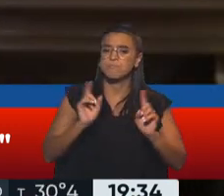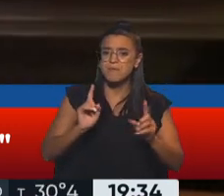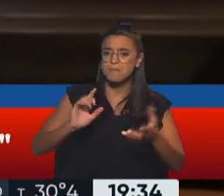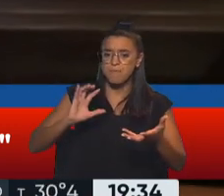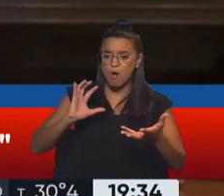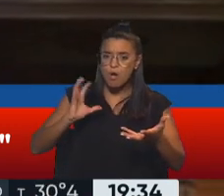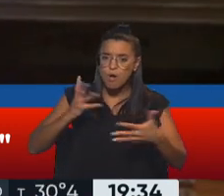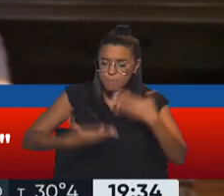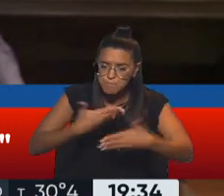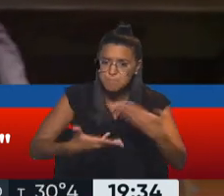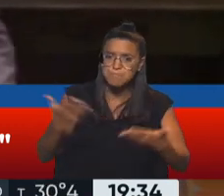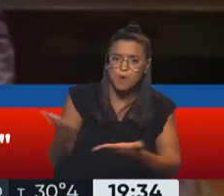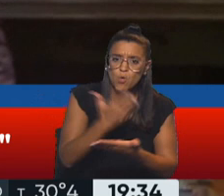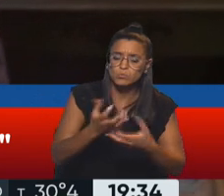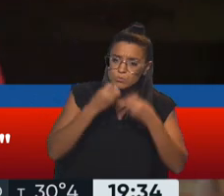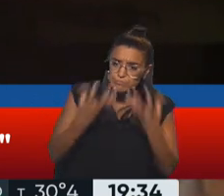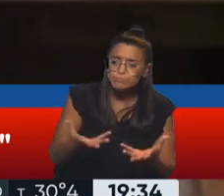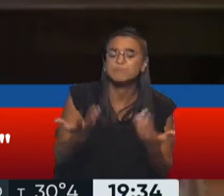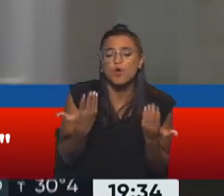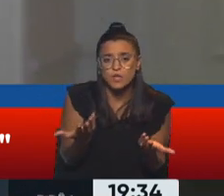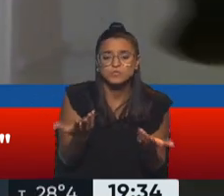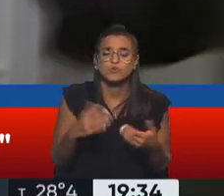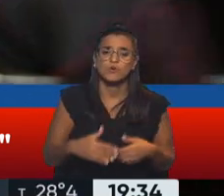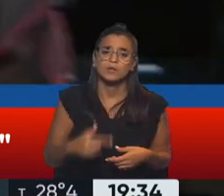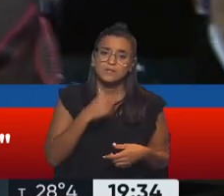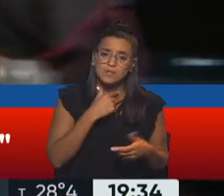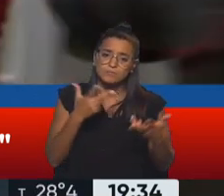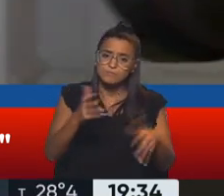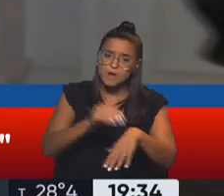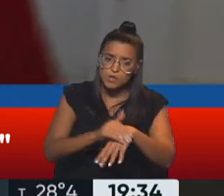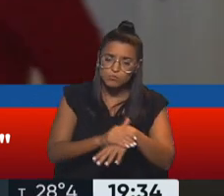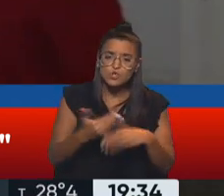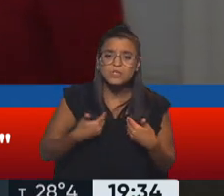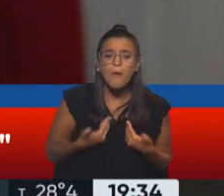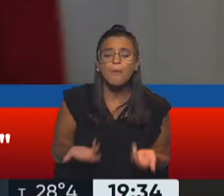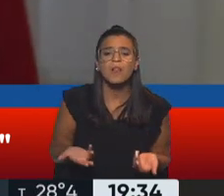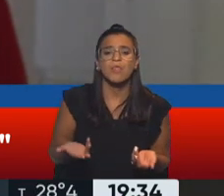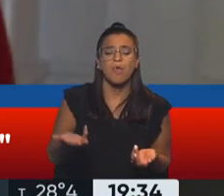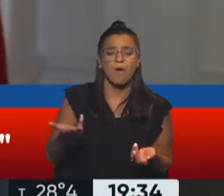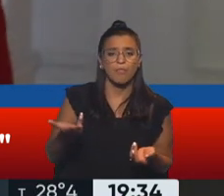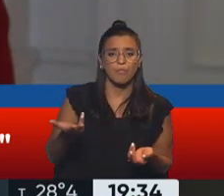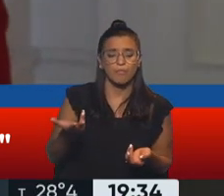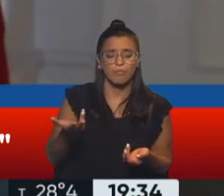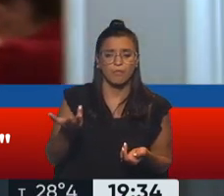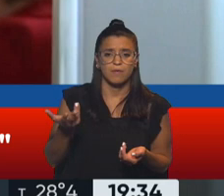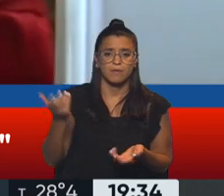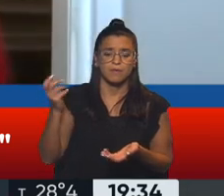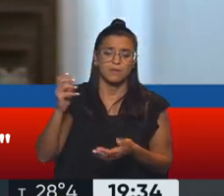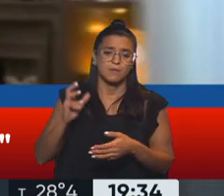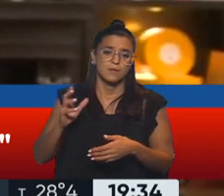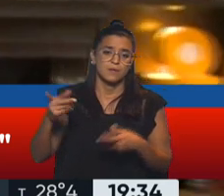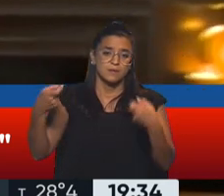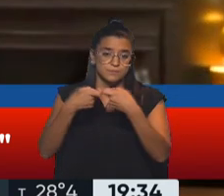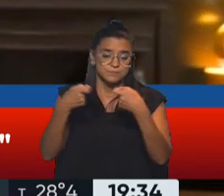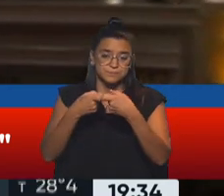productivo. Así que por eso lo quiero destacar, es mi responsabilidad que tengo en la relación con el principal socio